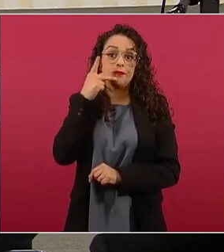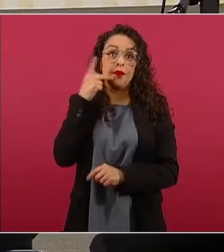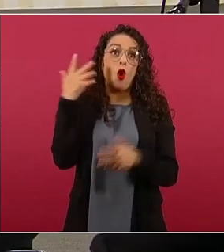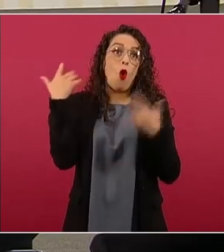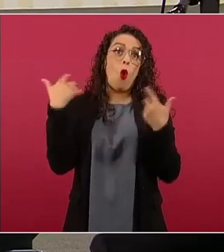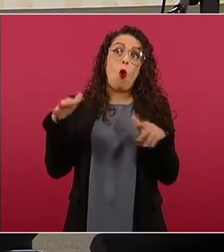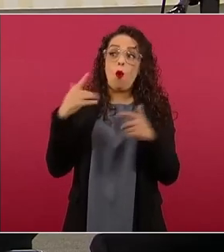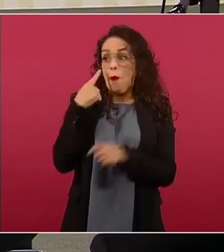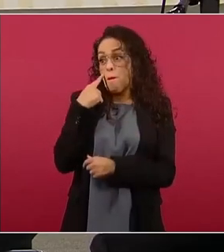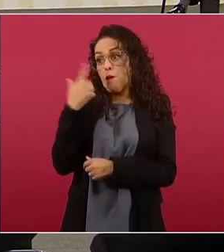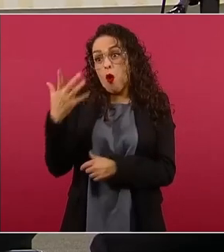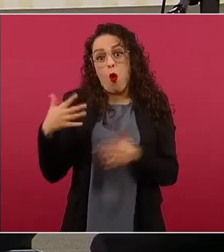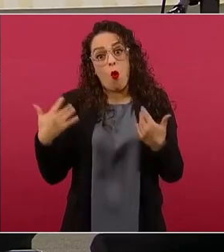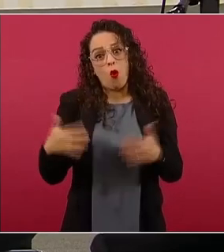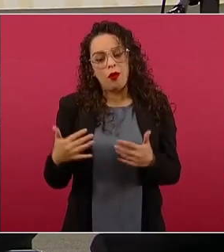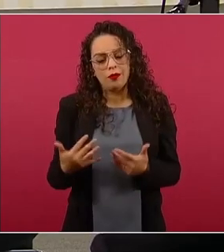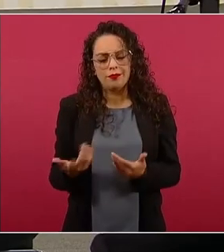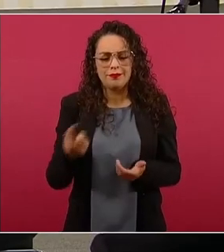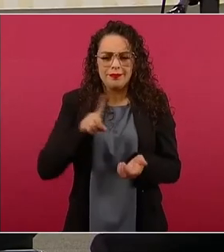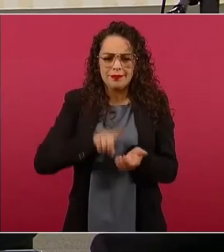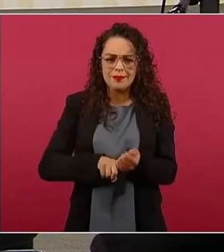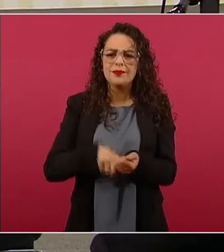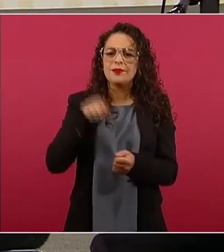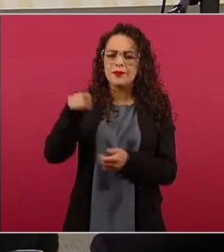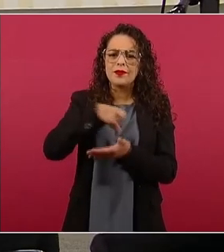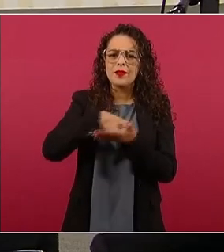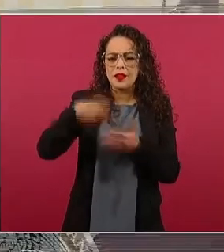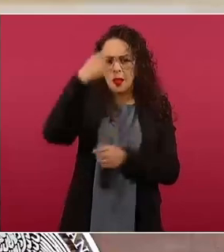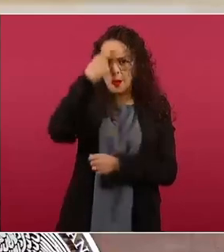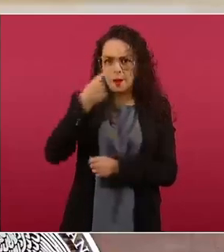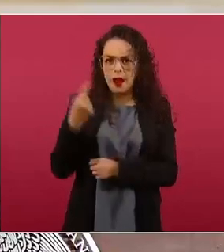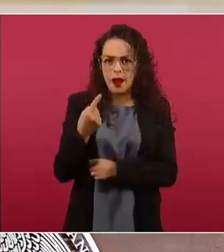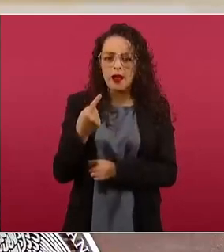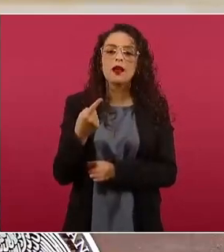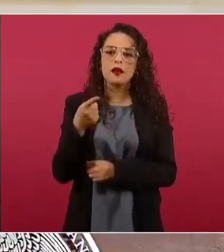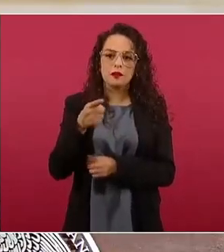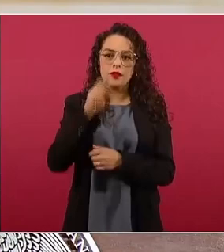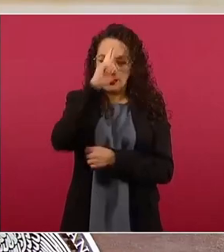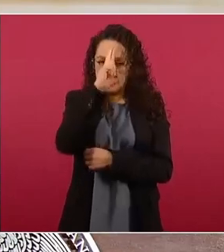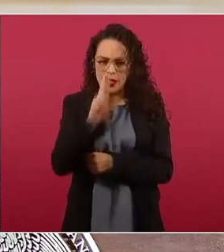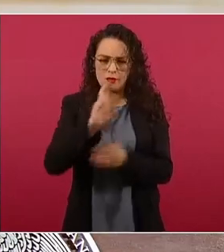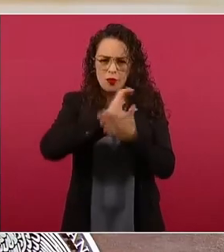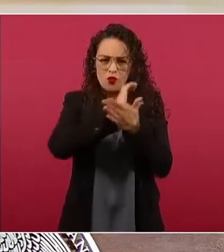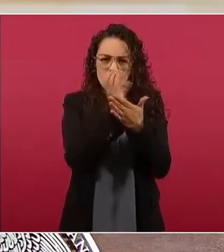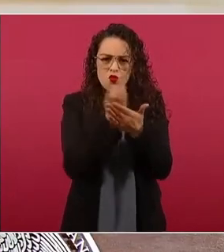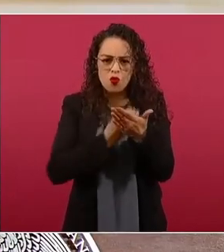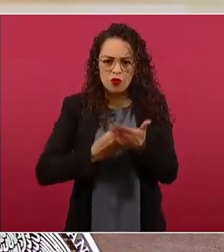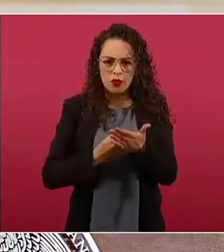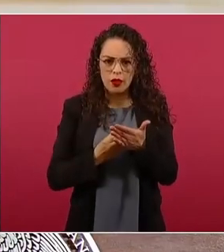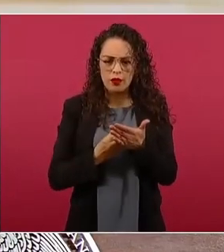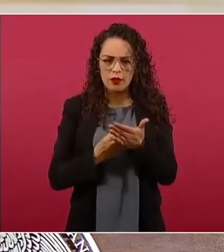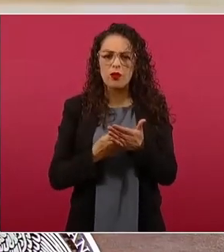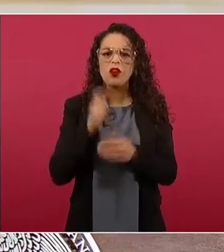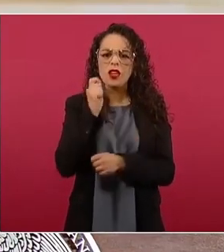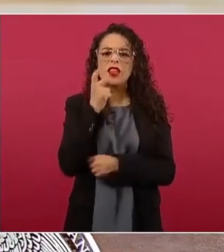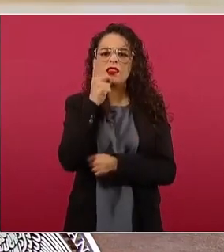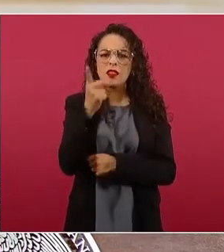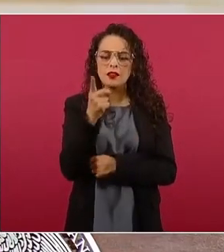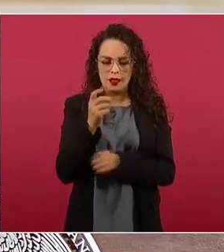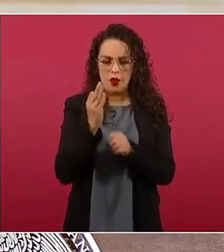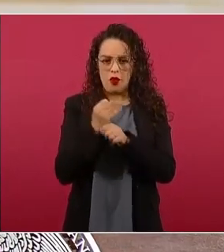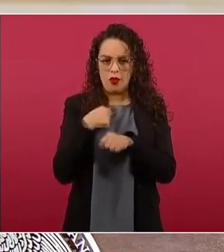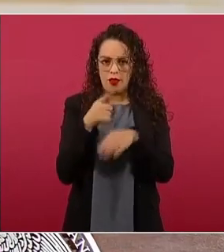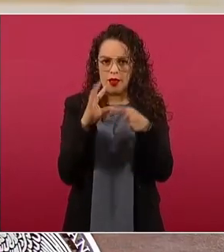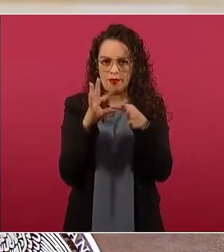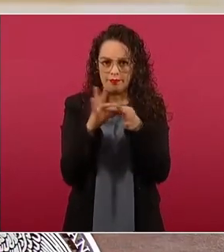Pemex informó que la compra corresponde al cumplimiento del contrato colectivo de trabajo que a la letra dice. En